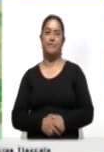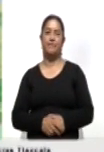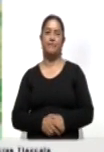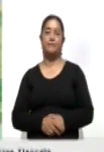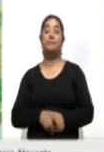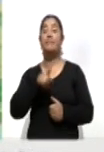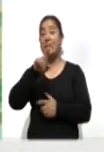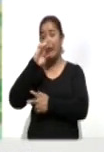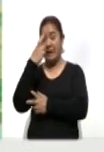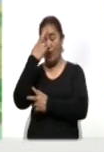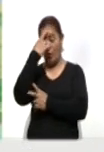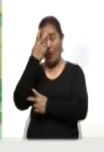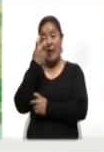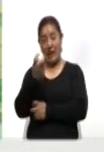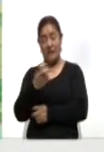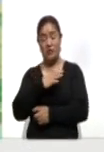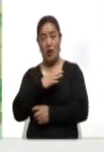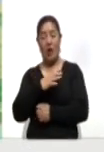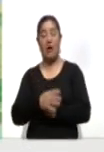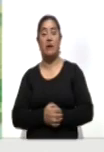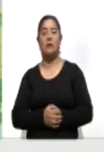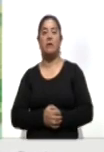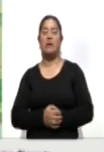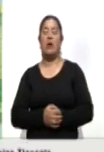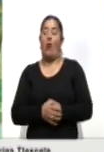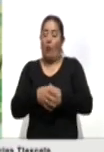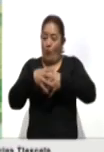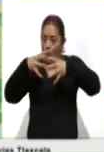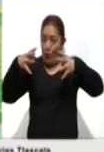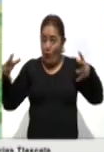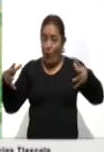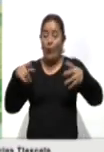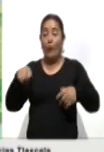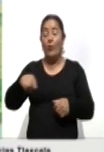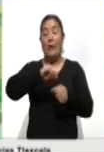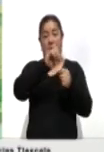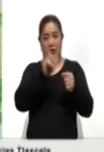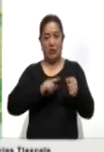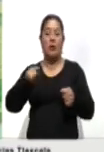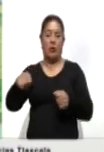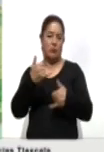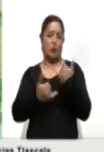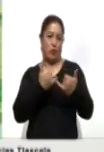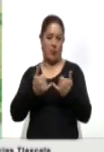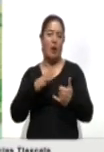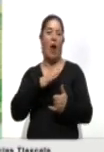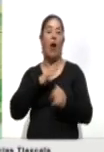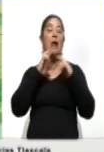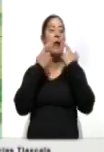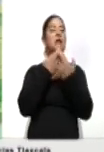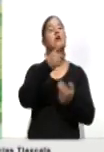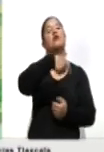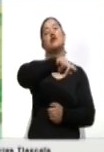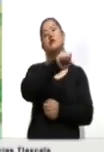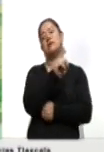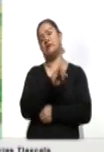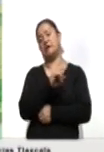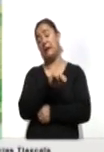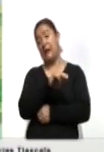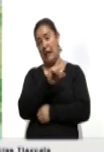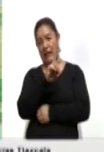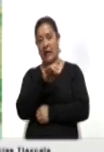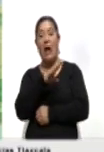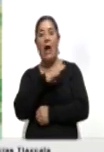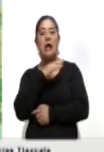Recordar que esta medida de evitar aglomeraciones en la fase nacional de estos juegos se tomó en la reunión del SINADE, donde se quiere llevar